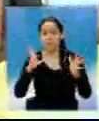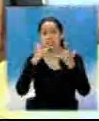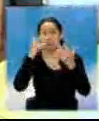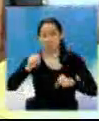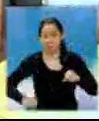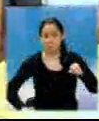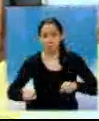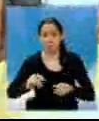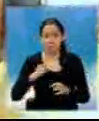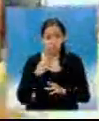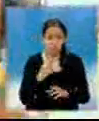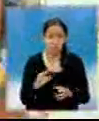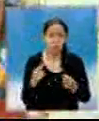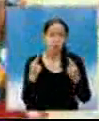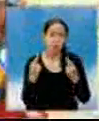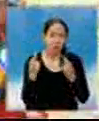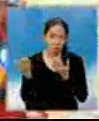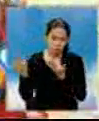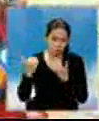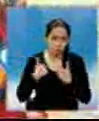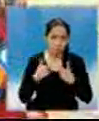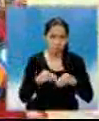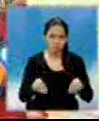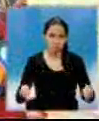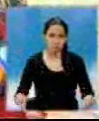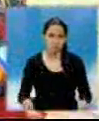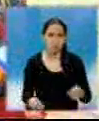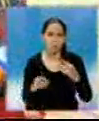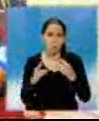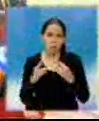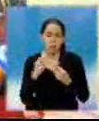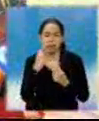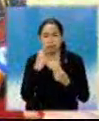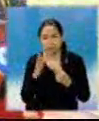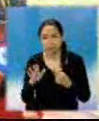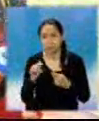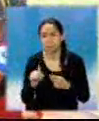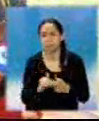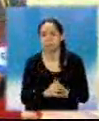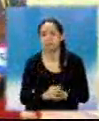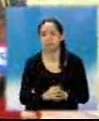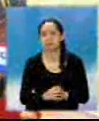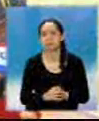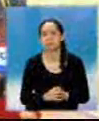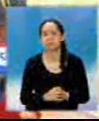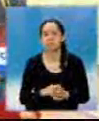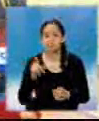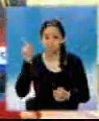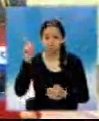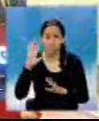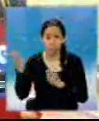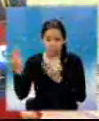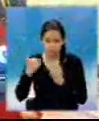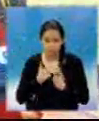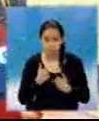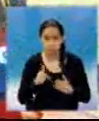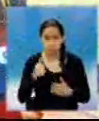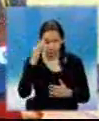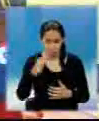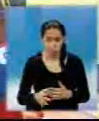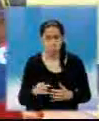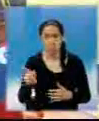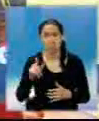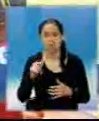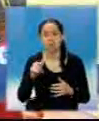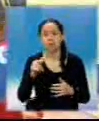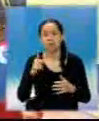septiembre vence dicho plazo. Primero confiamos en Dios, verdad, de que lo que él nos ofreció, sacarnos de